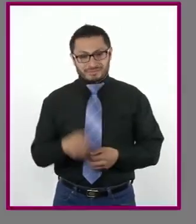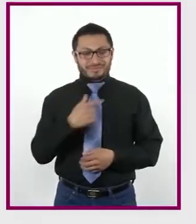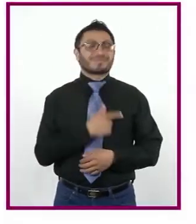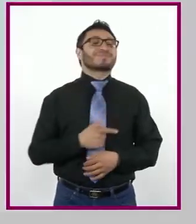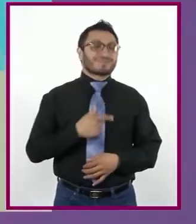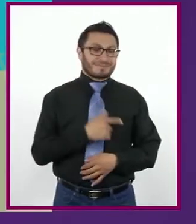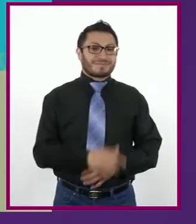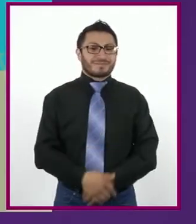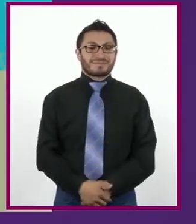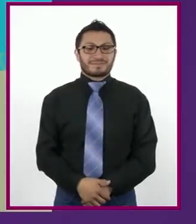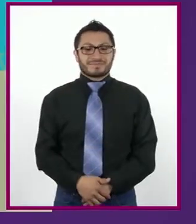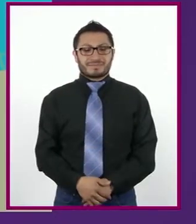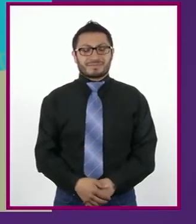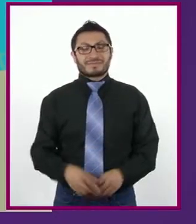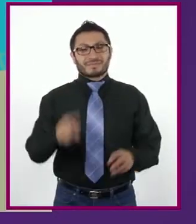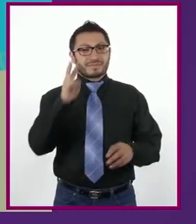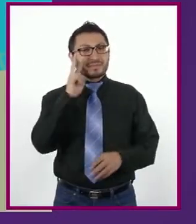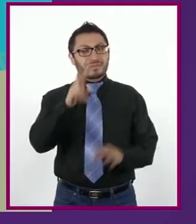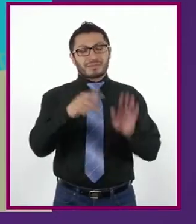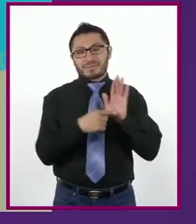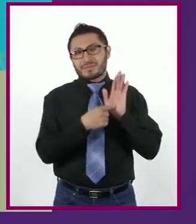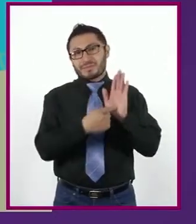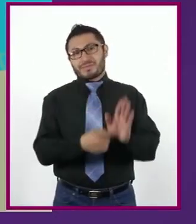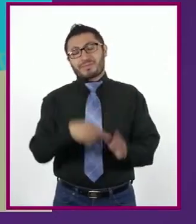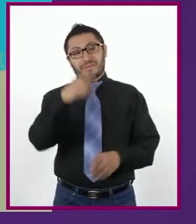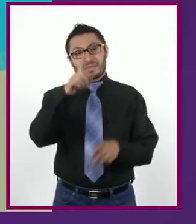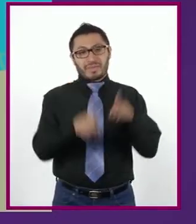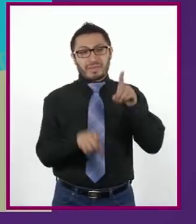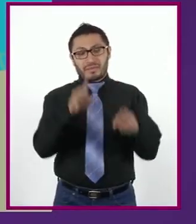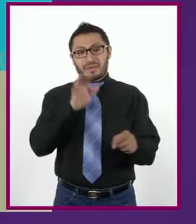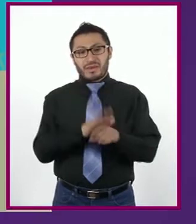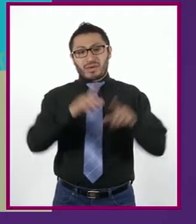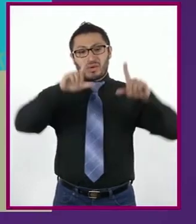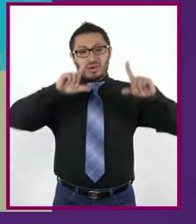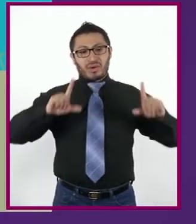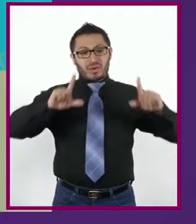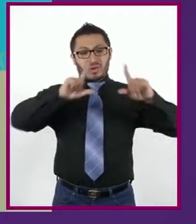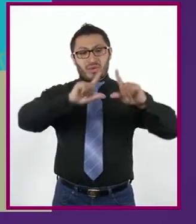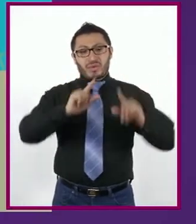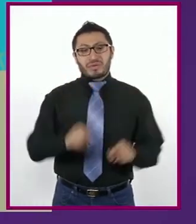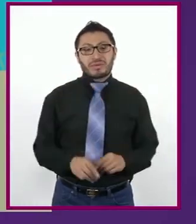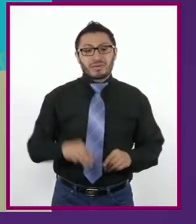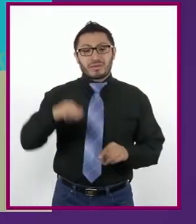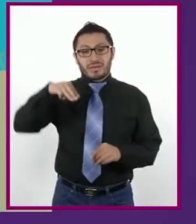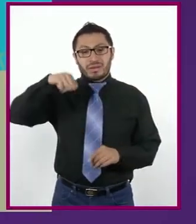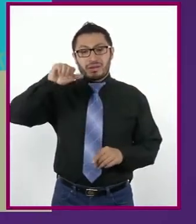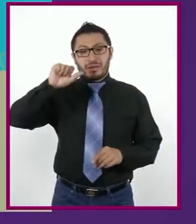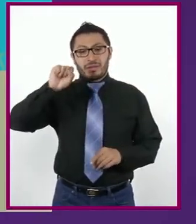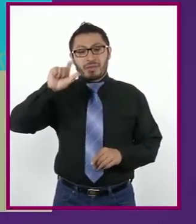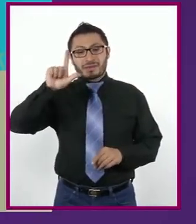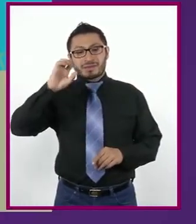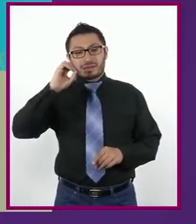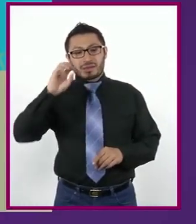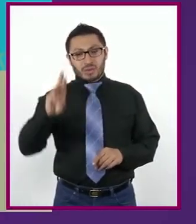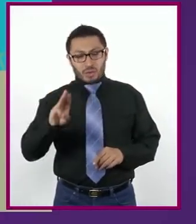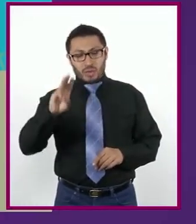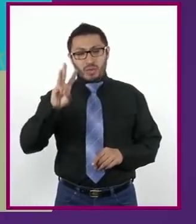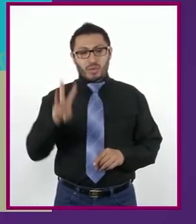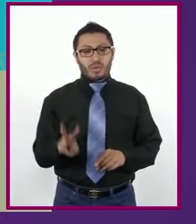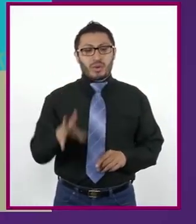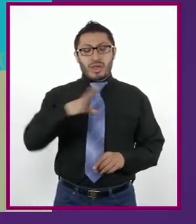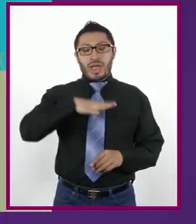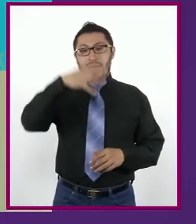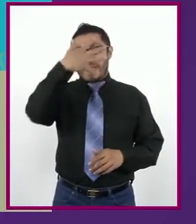gusto. Como puedes ver, según la tipología de Maslow, presentamos los cinco tipos de necesidades